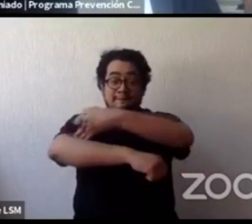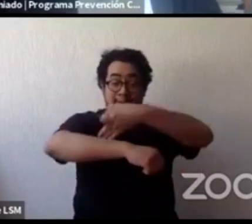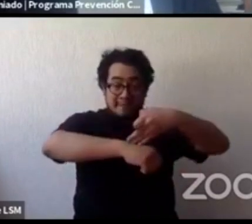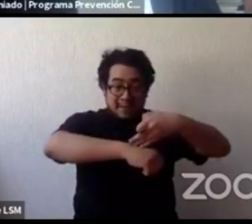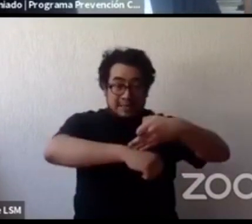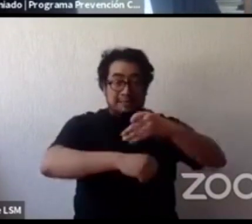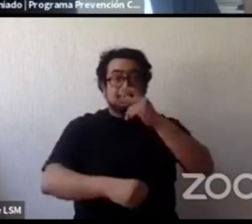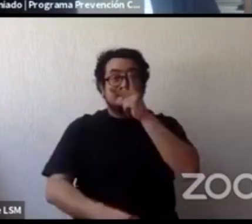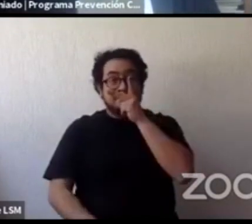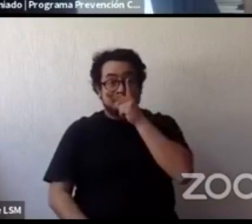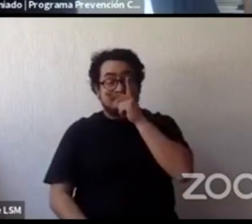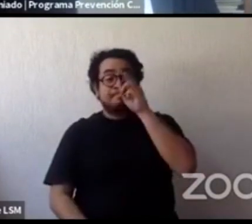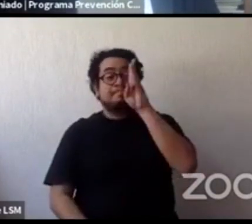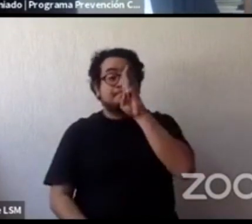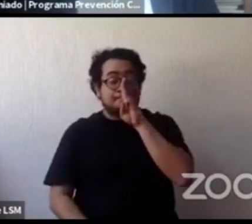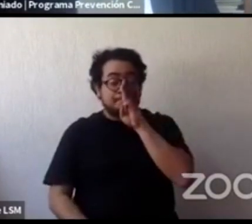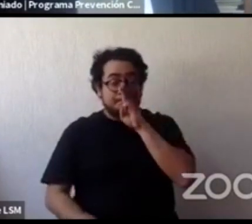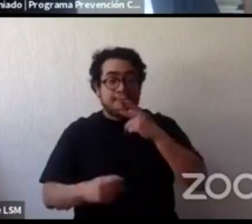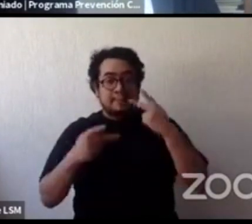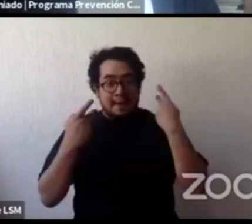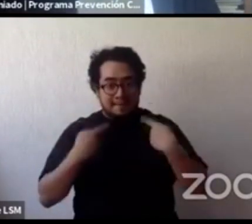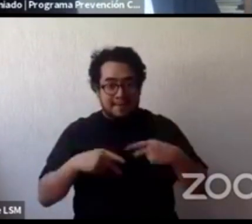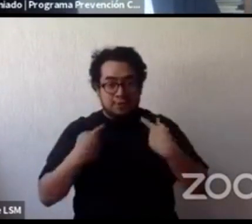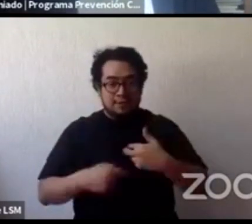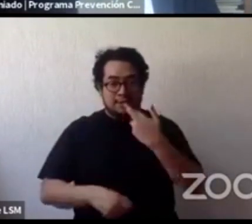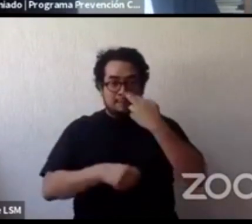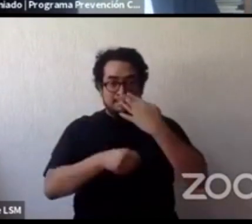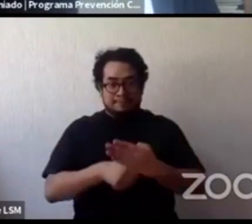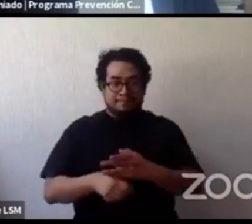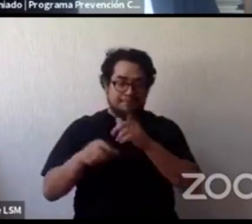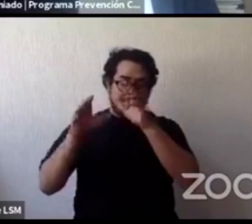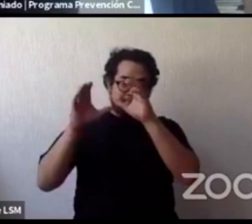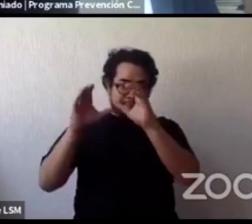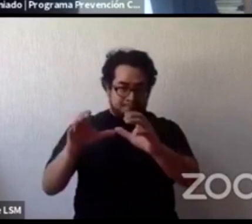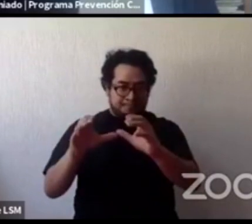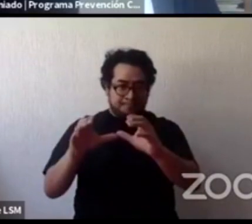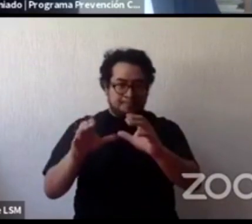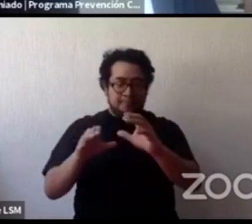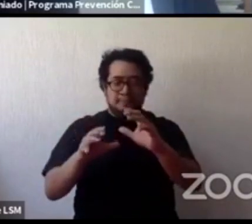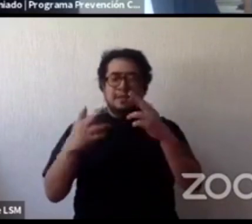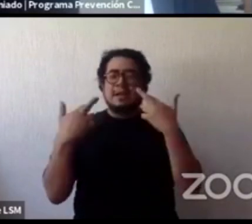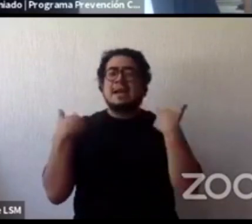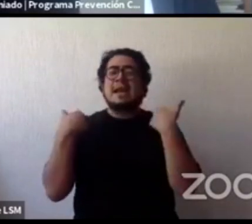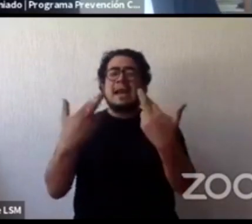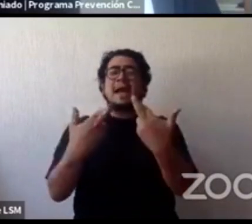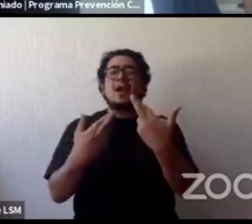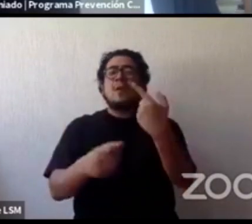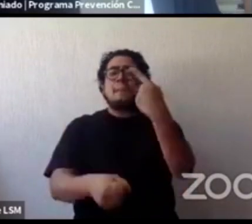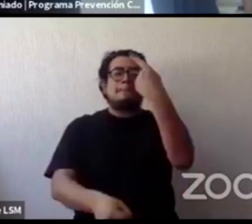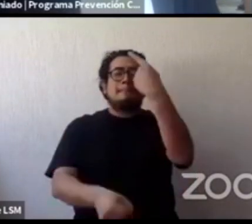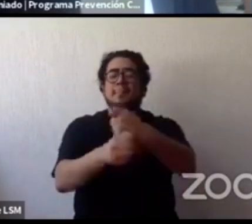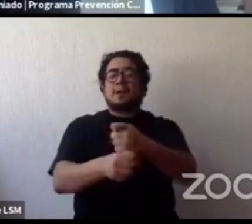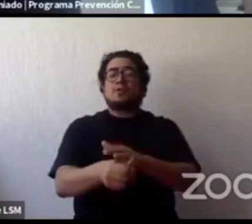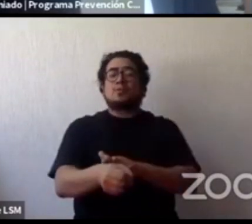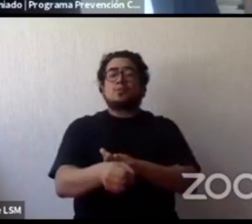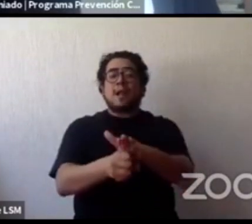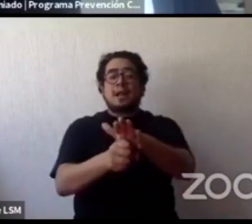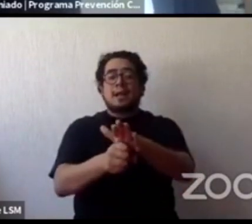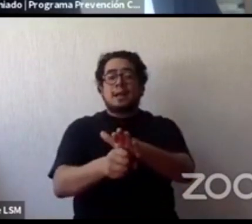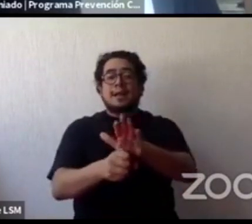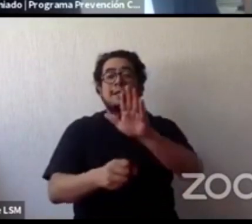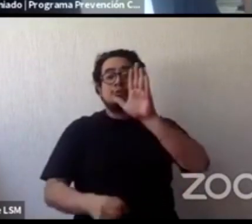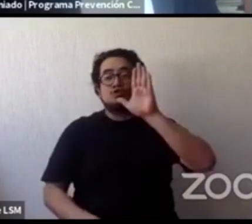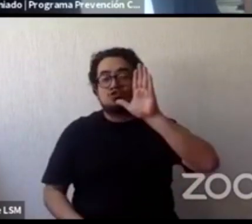papás y a cuidadores que el primer regalo que le pueden dar a sus hijos y a sus hijas es su propia salud